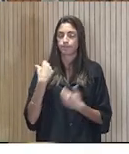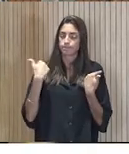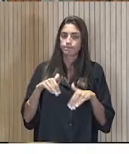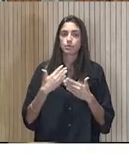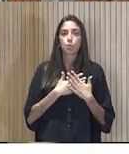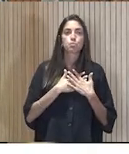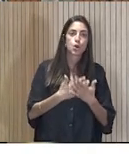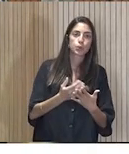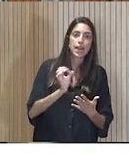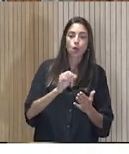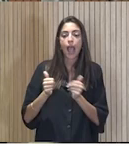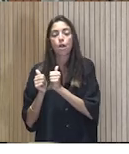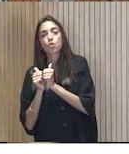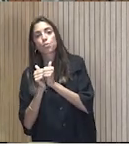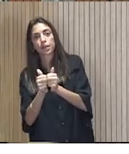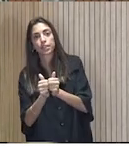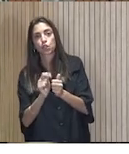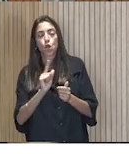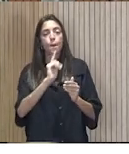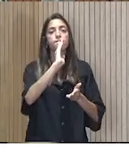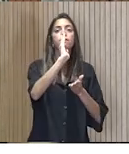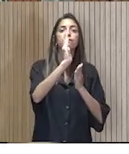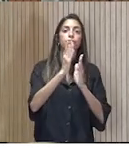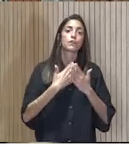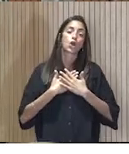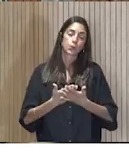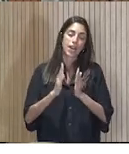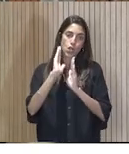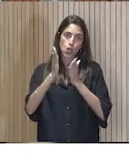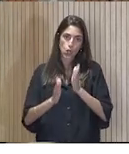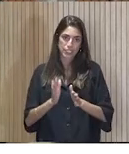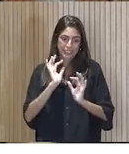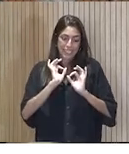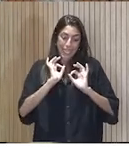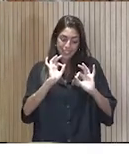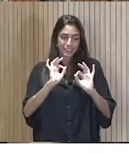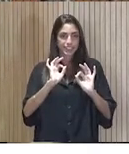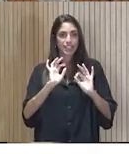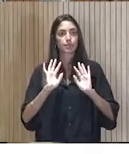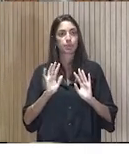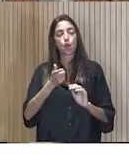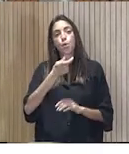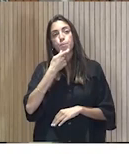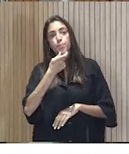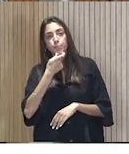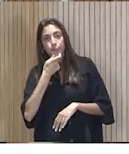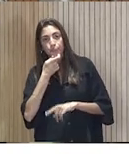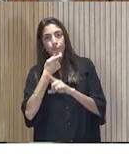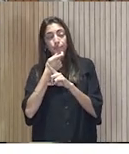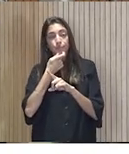Voluntario, acompañante. No, voluntario COACH. Somos así. Bueno, ya que los british pongan